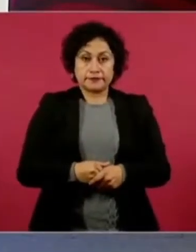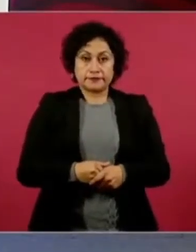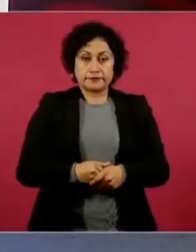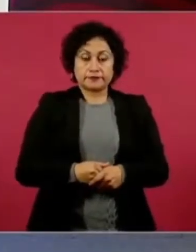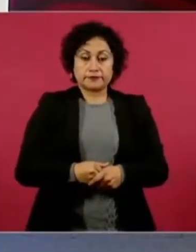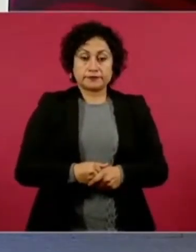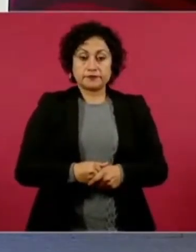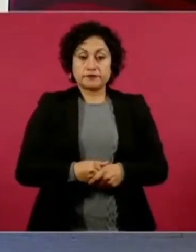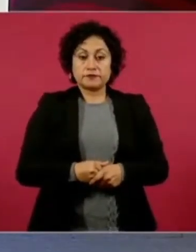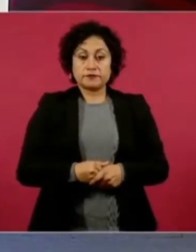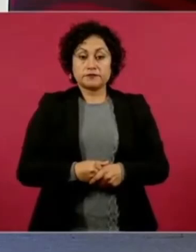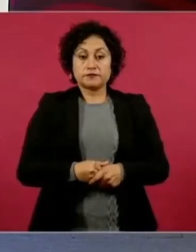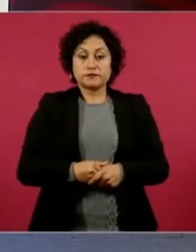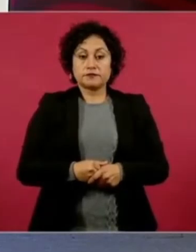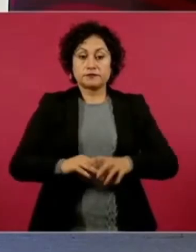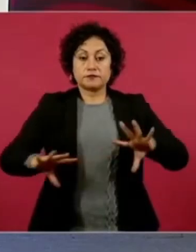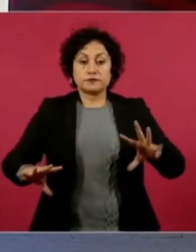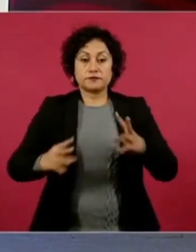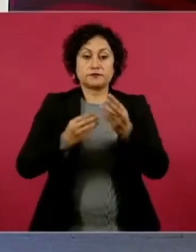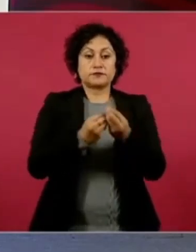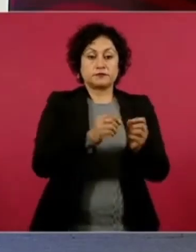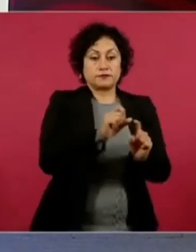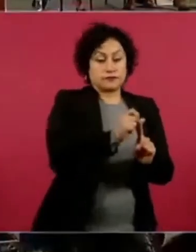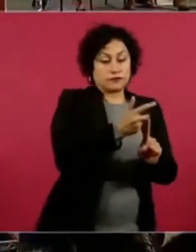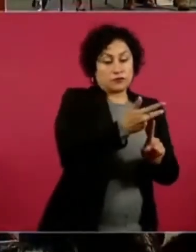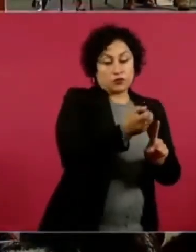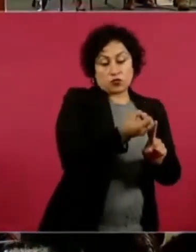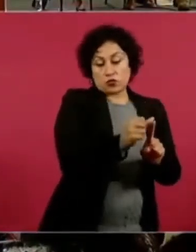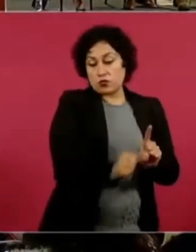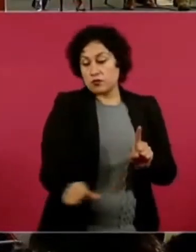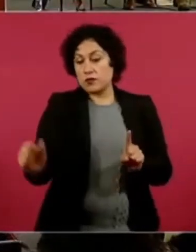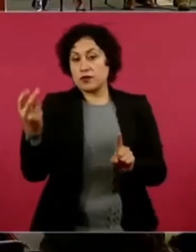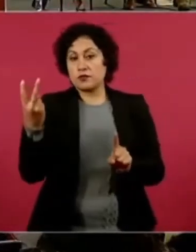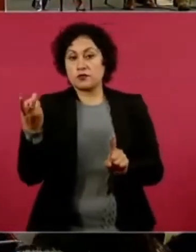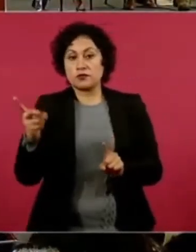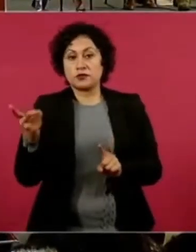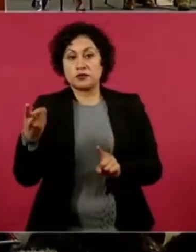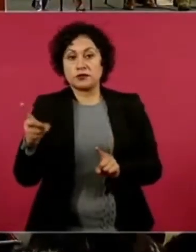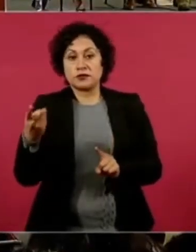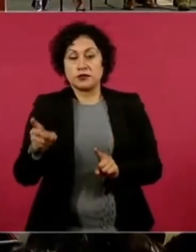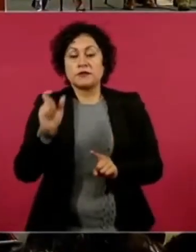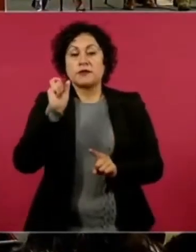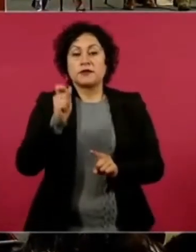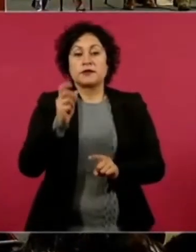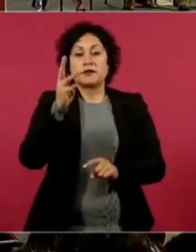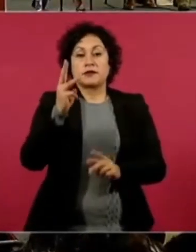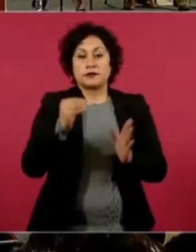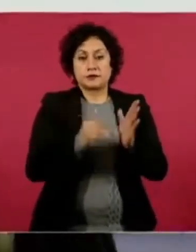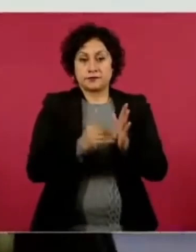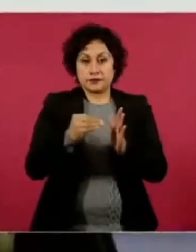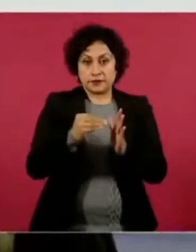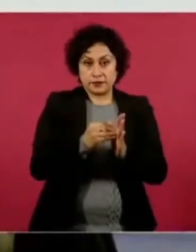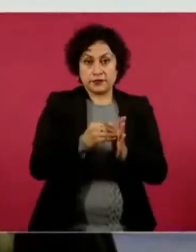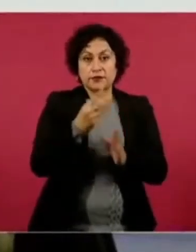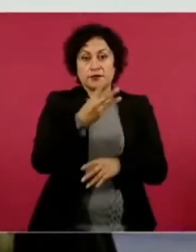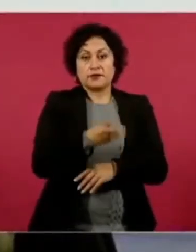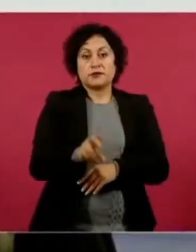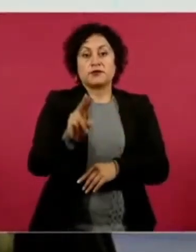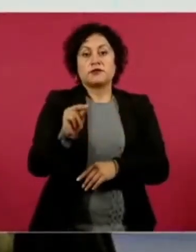Del 28 de octubre, al 2 de diciembre, 3 millones 387 mil,